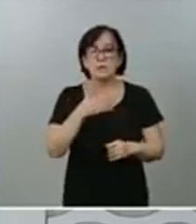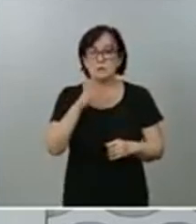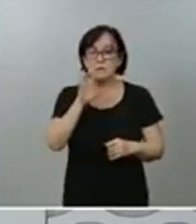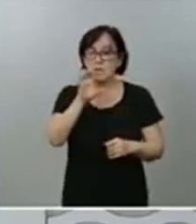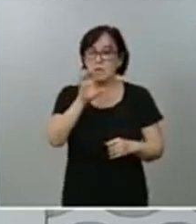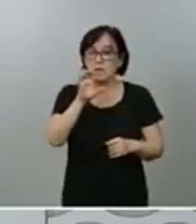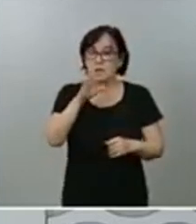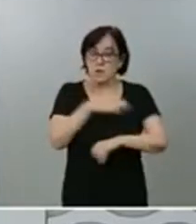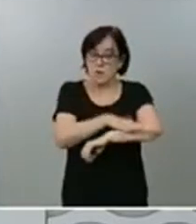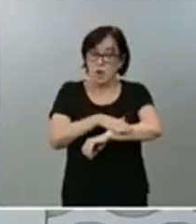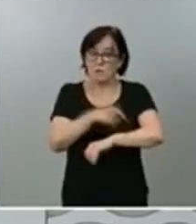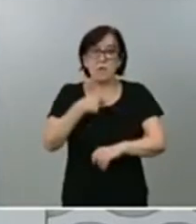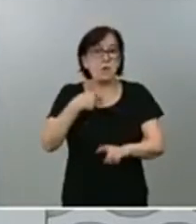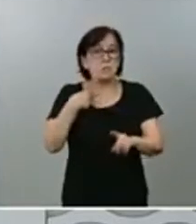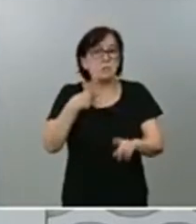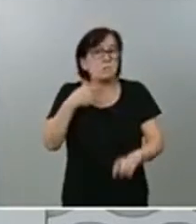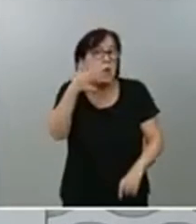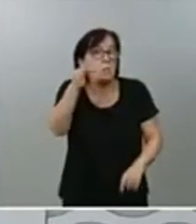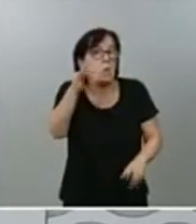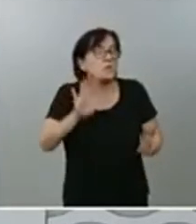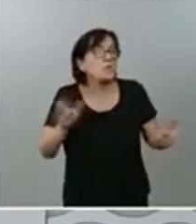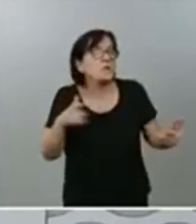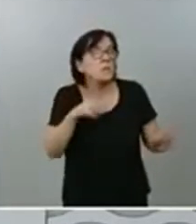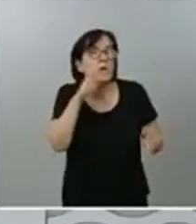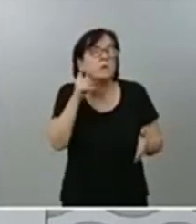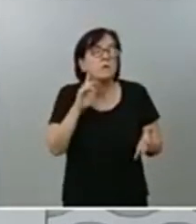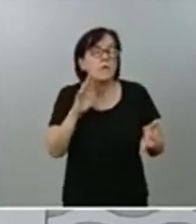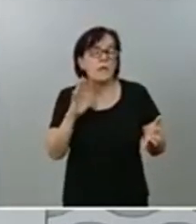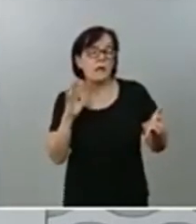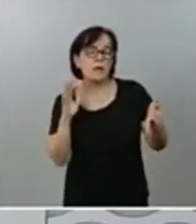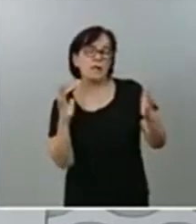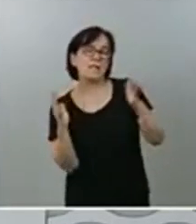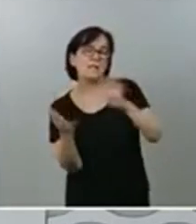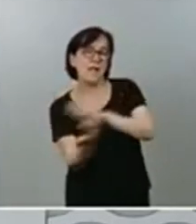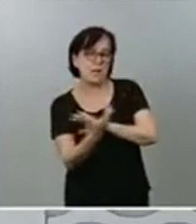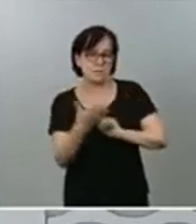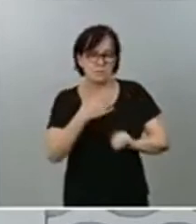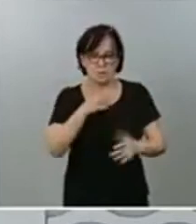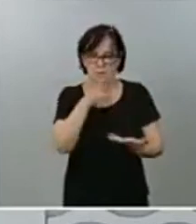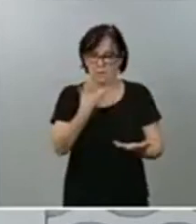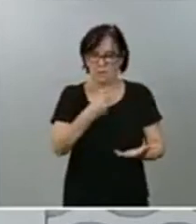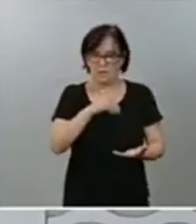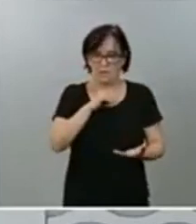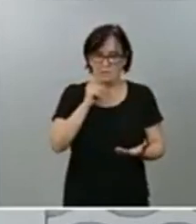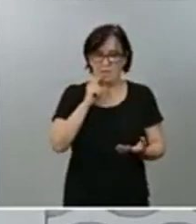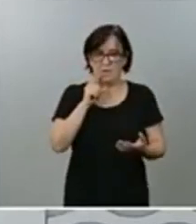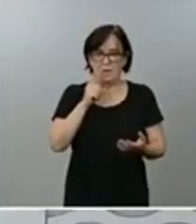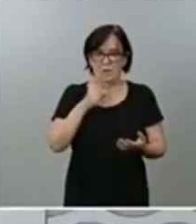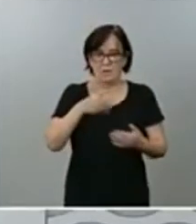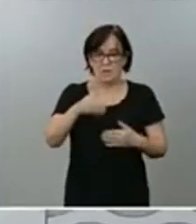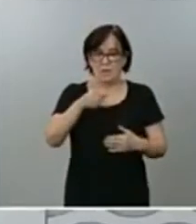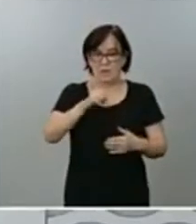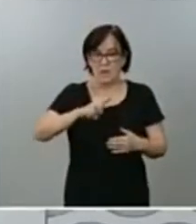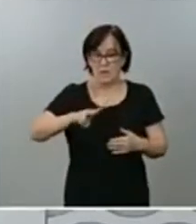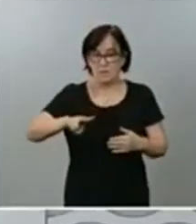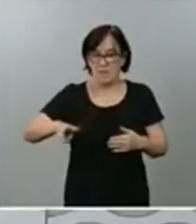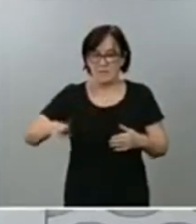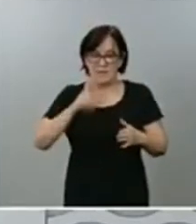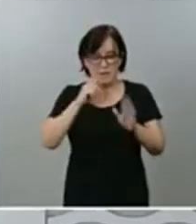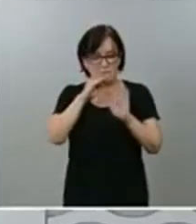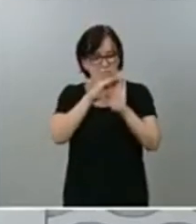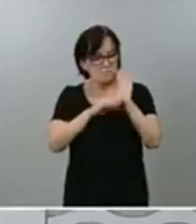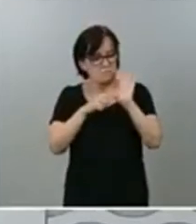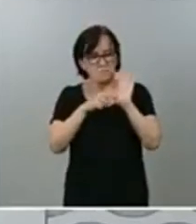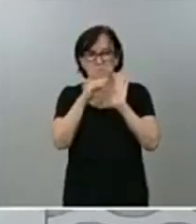respecto a cuál tiene que ser el tránsito que este país tiene que vivir en los próximos meses. Yo creo que la hoja de ruta es bastante clara.